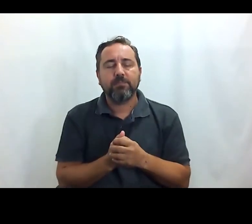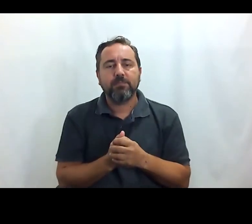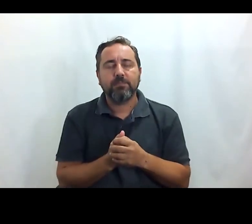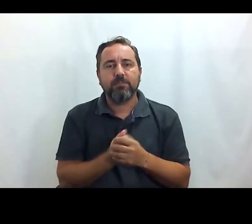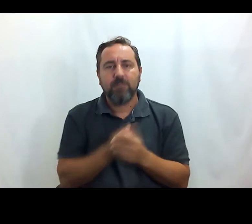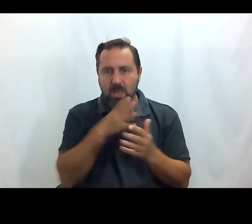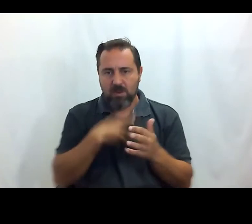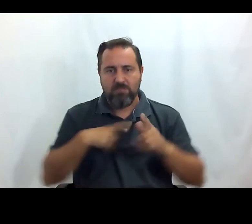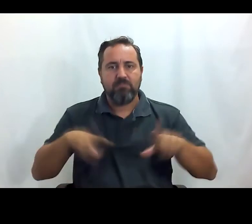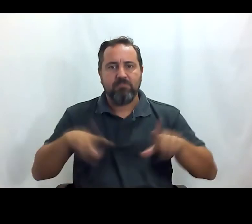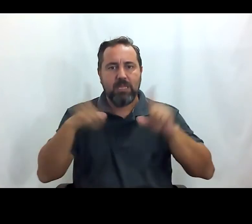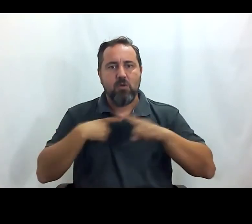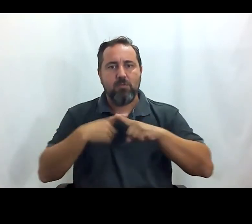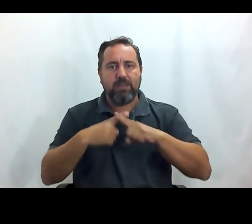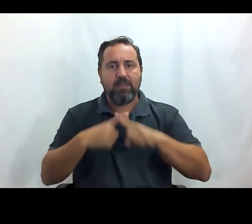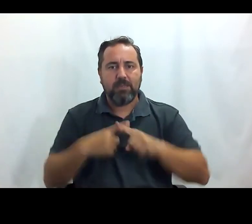voy a compartir mi pantalla.